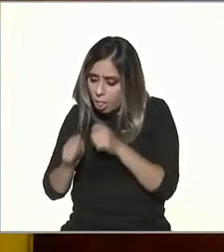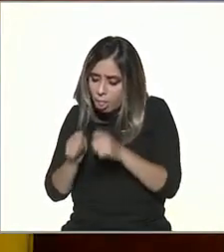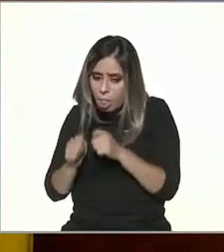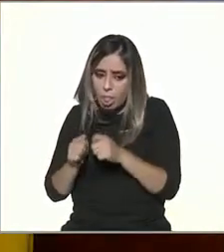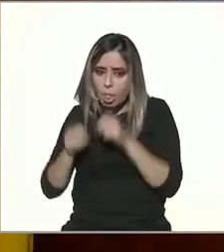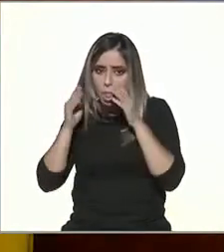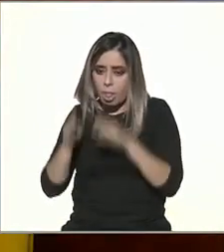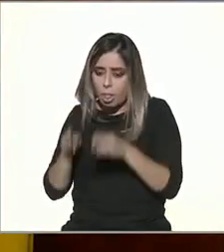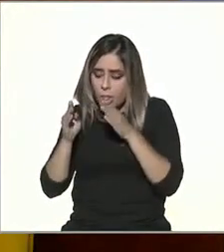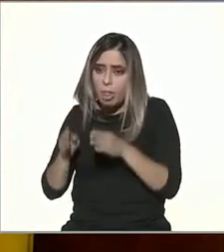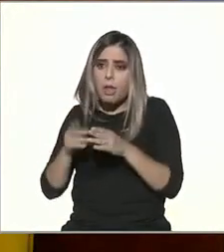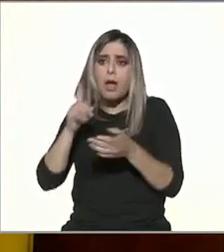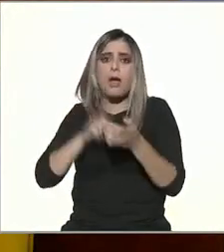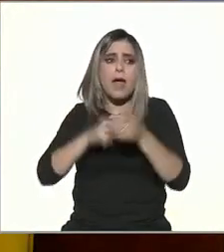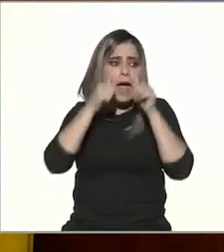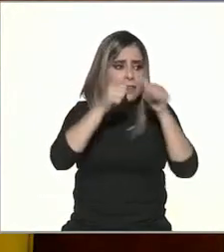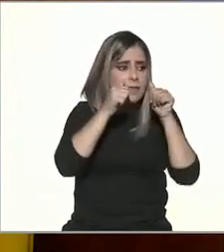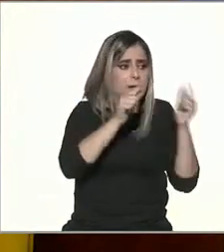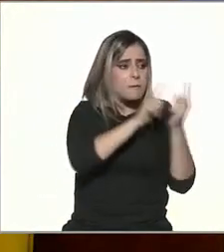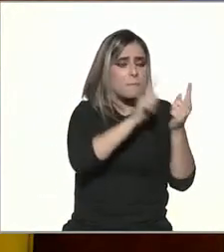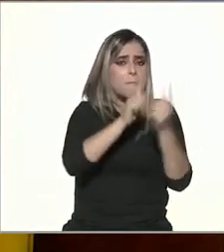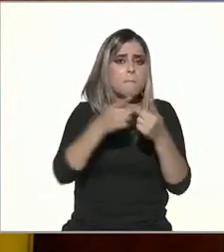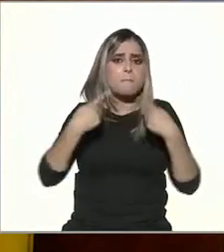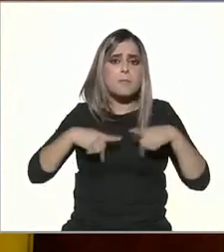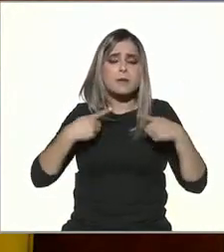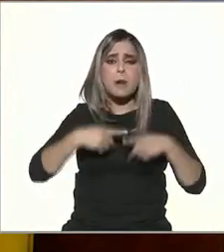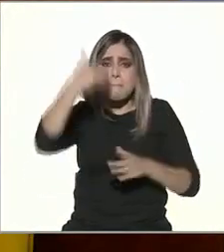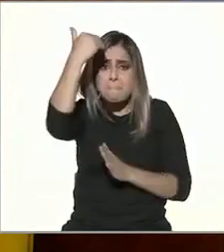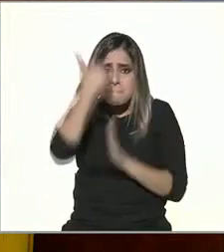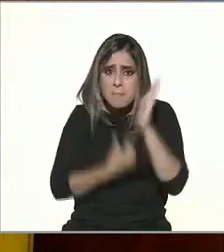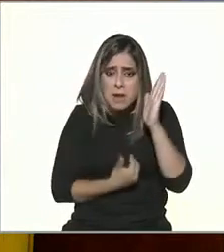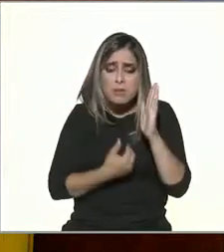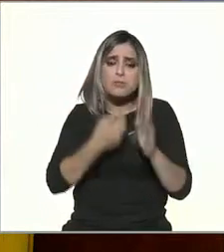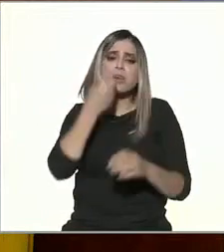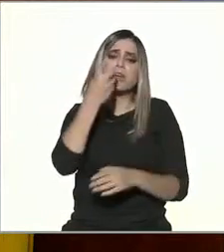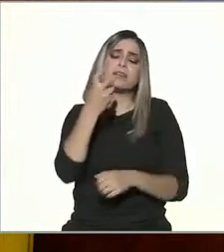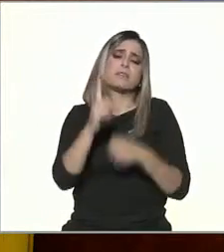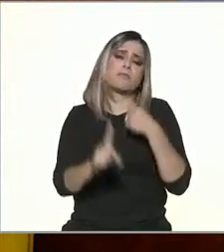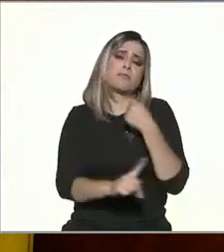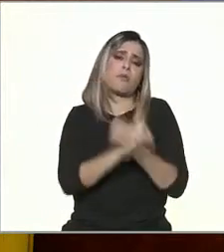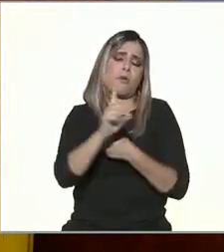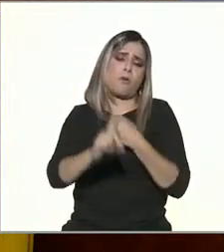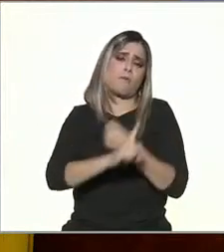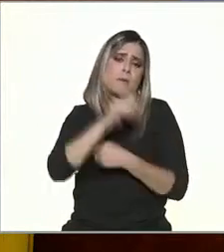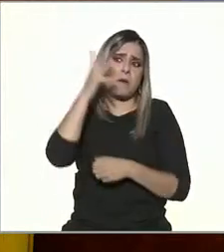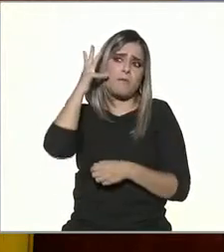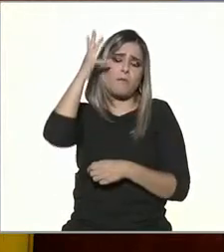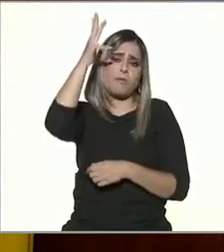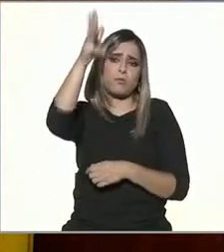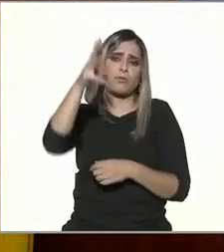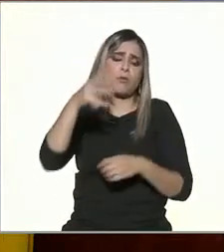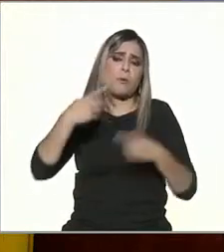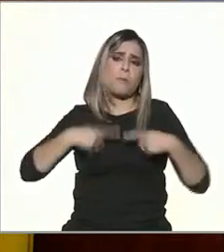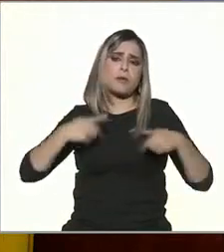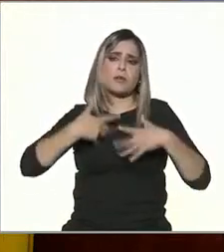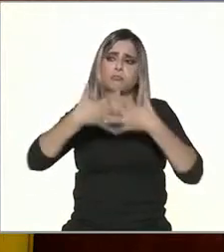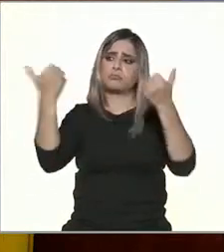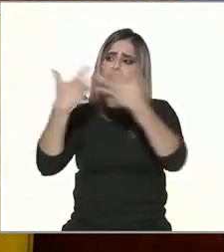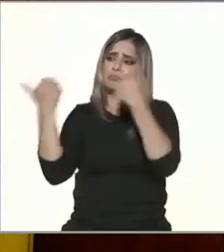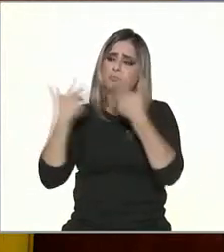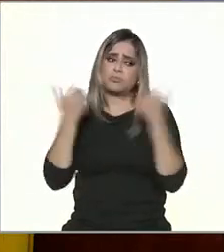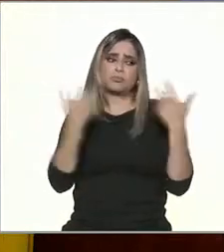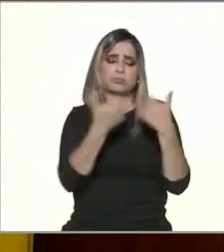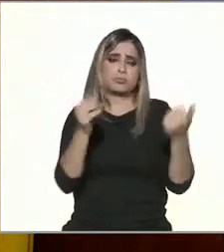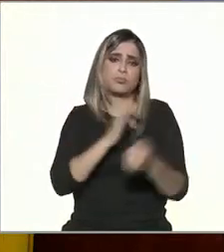prestándole poco atención a la realidad y al contacto humano, iremos en picada hacia una desintegración humana.